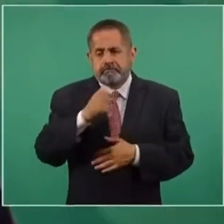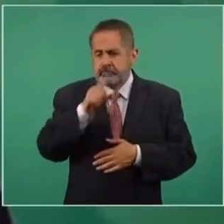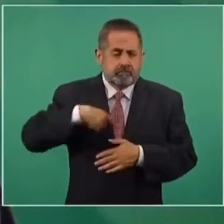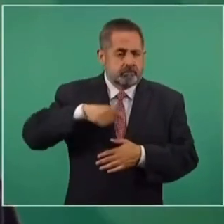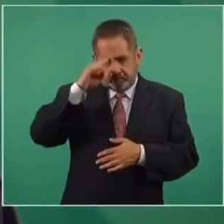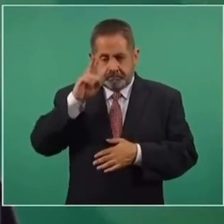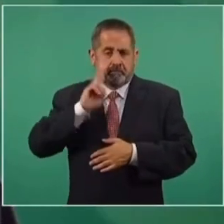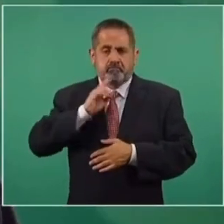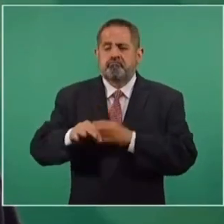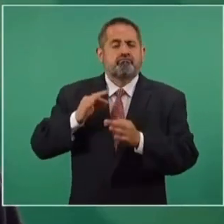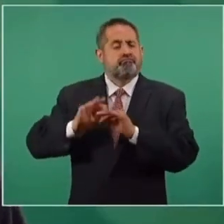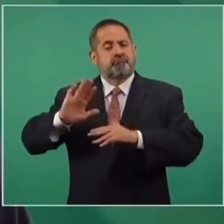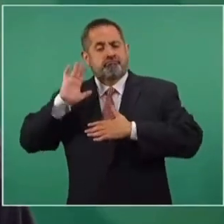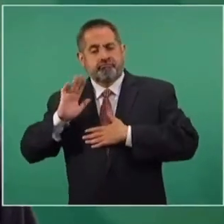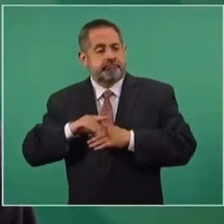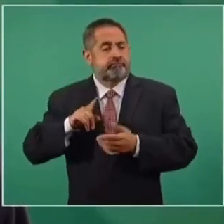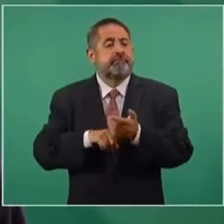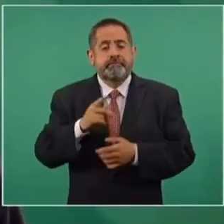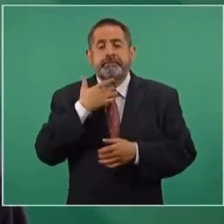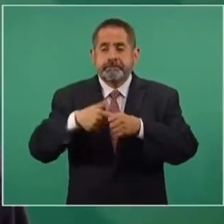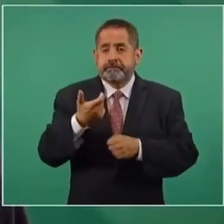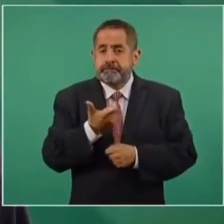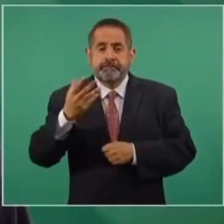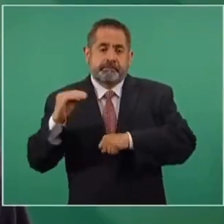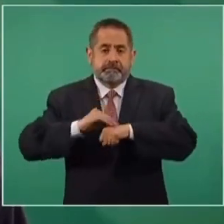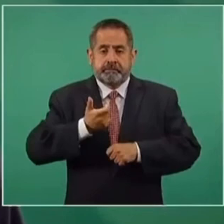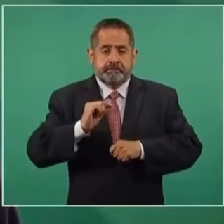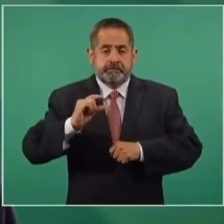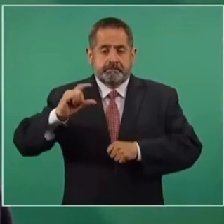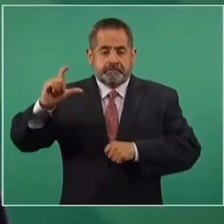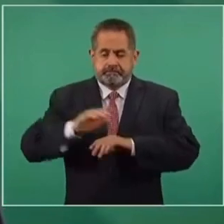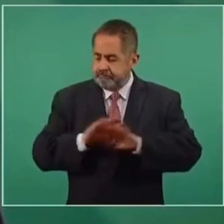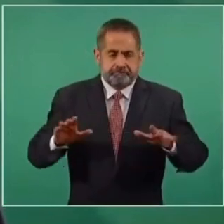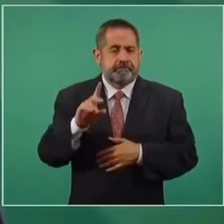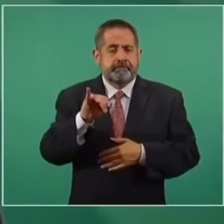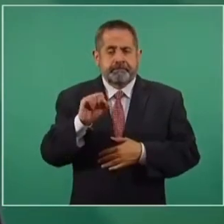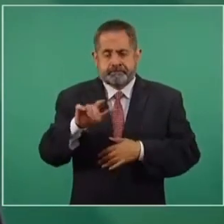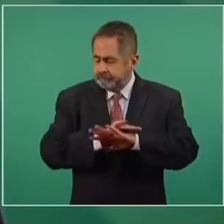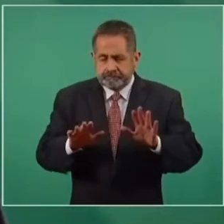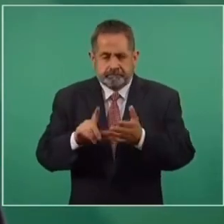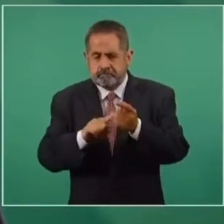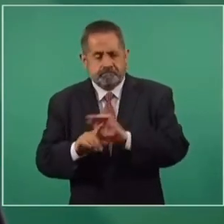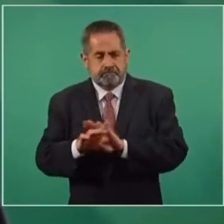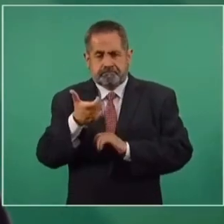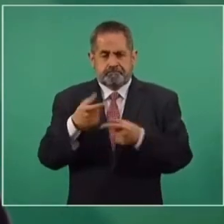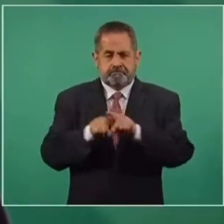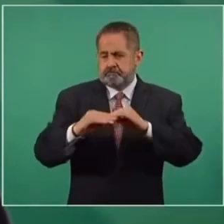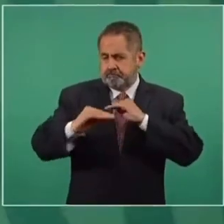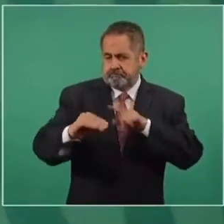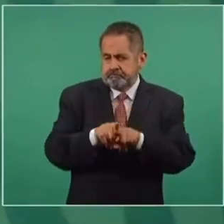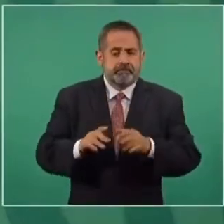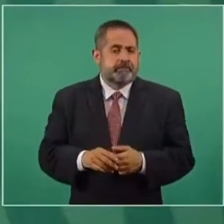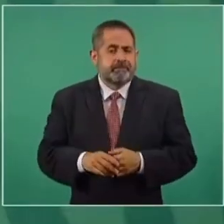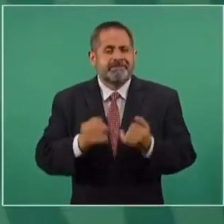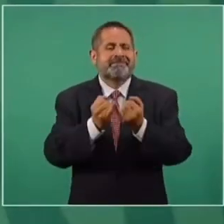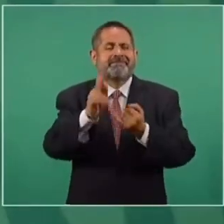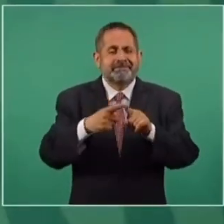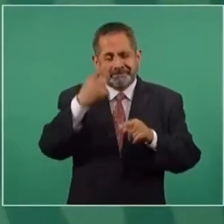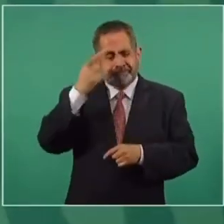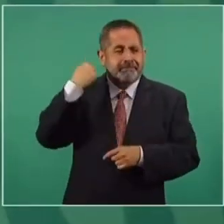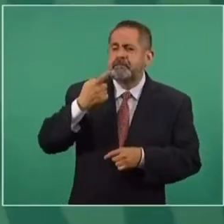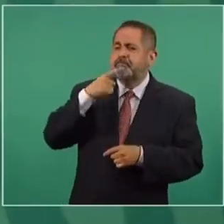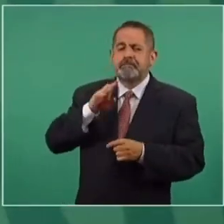podamos cumplir el compromiso de que no aumente el precio de las gasolinas, del diésel y de otros combustibles. Es lo mismo que los amparos